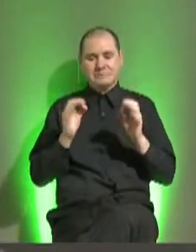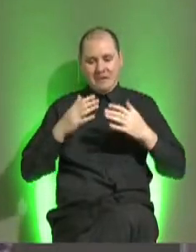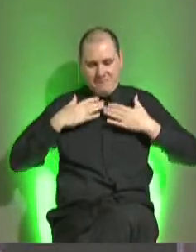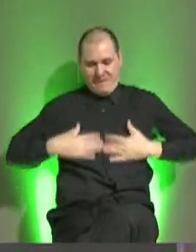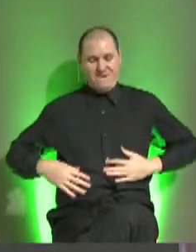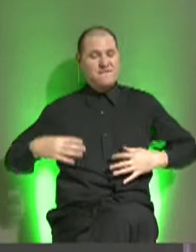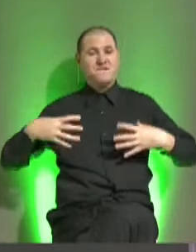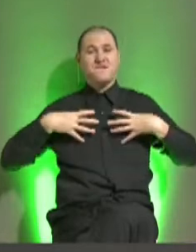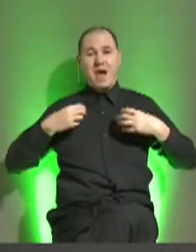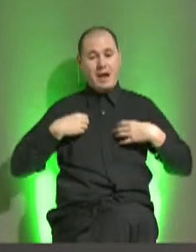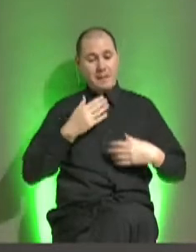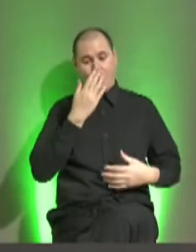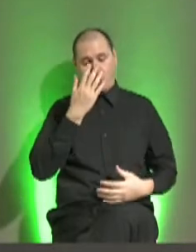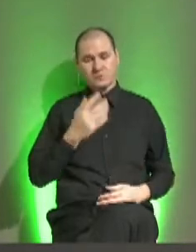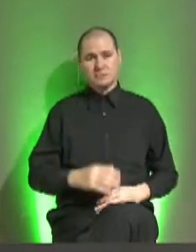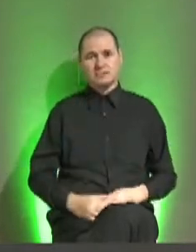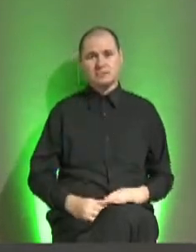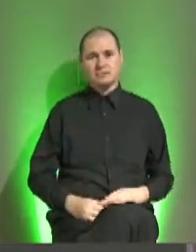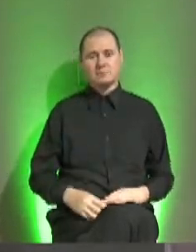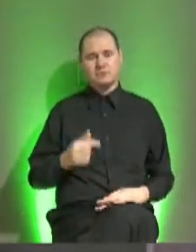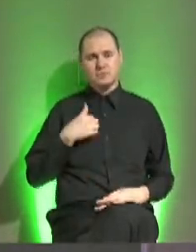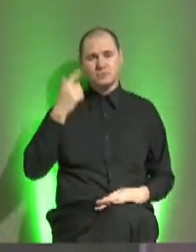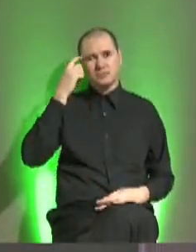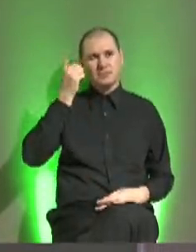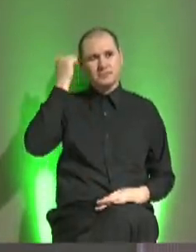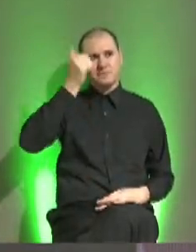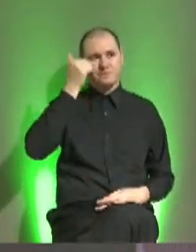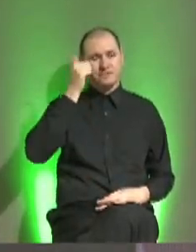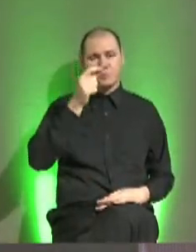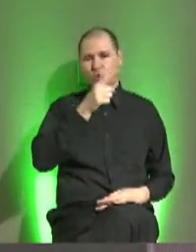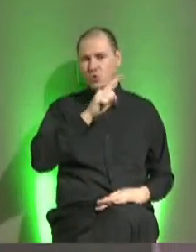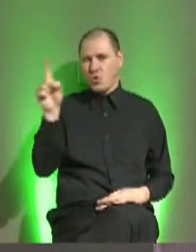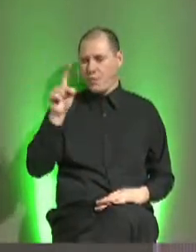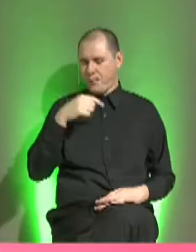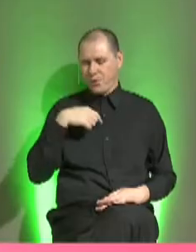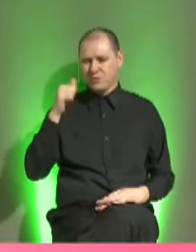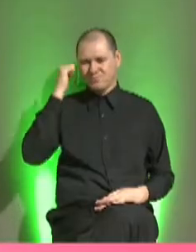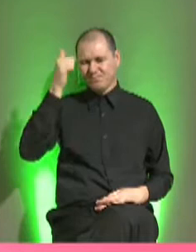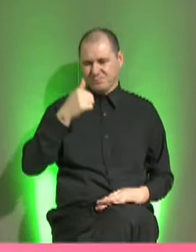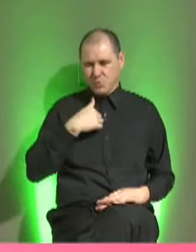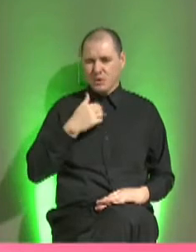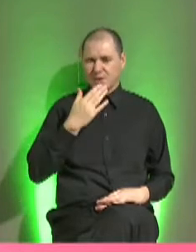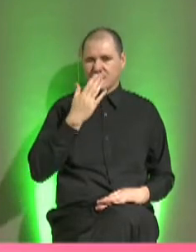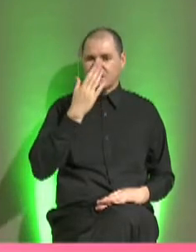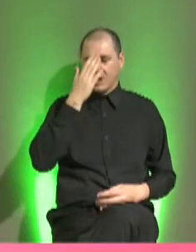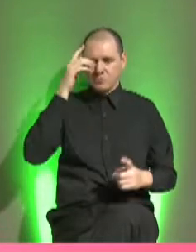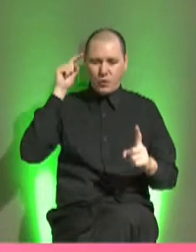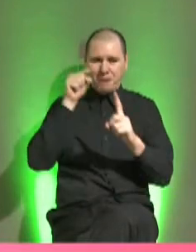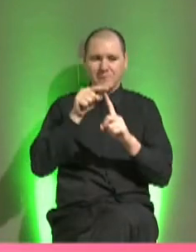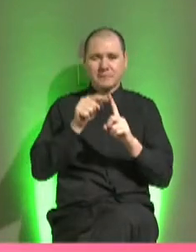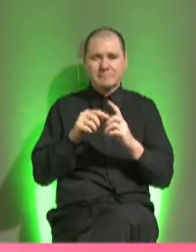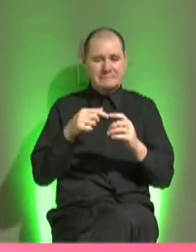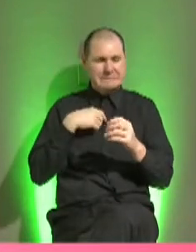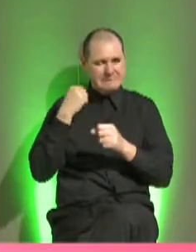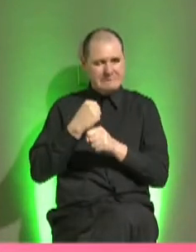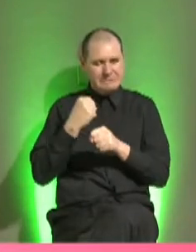blanca. Entonces, yo ahí empiezo a soñar, le decía, no me va a destruir mis sueños, yo quiero ser doctor, empiezo a ahorrar. De